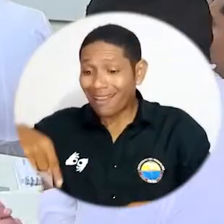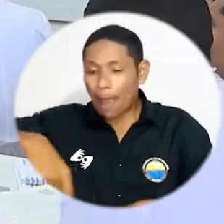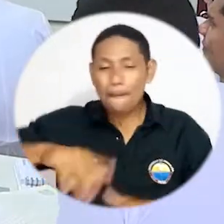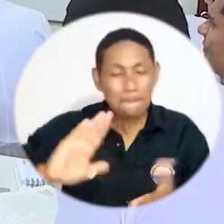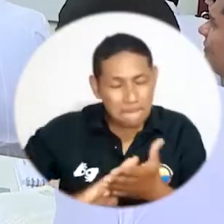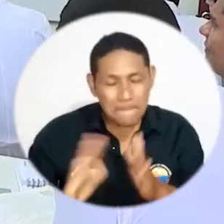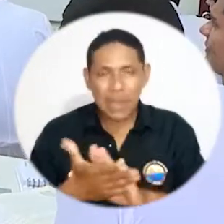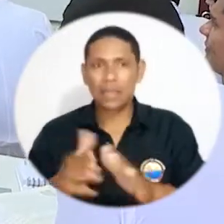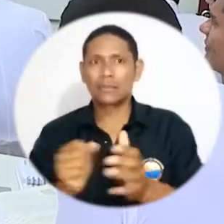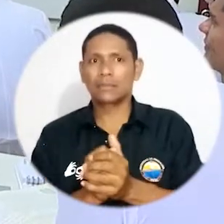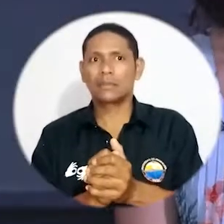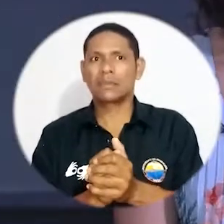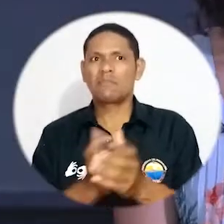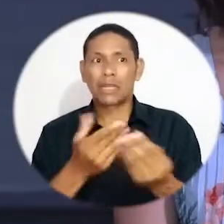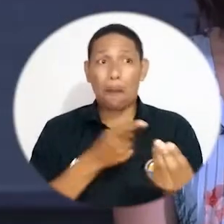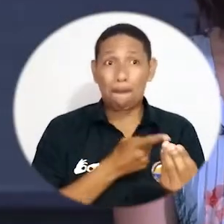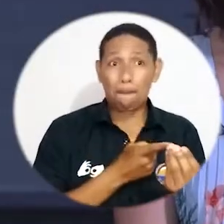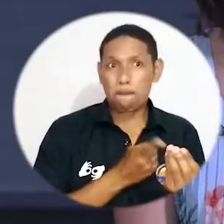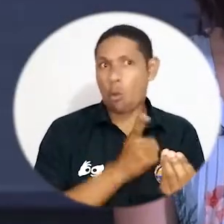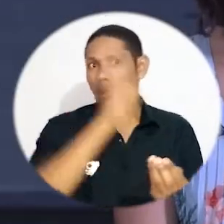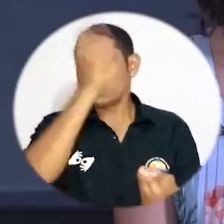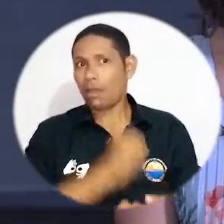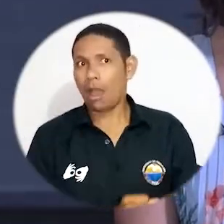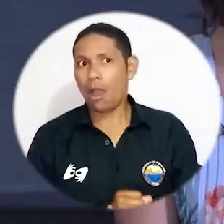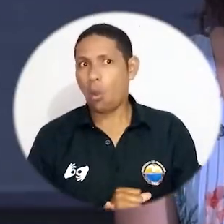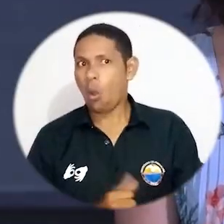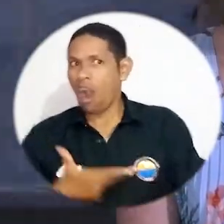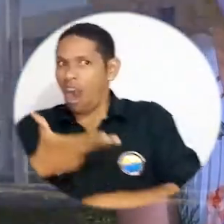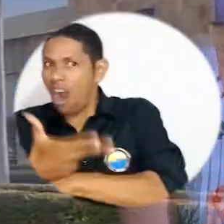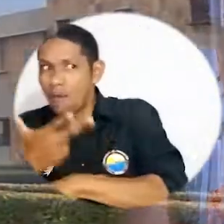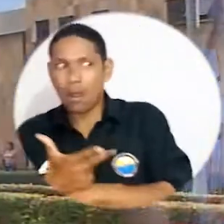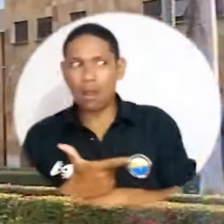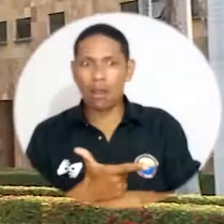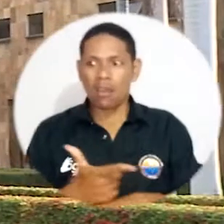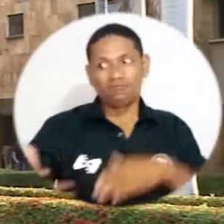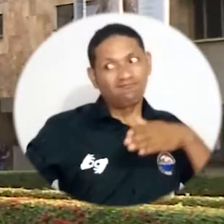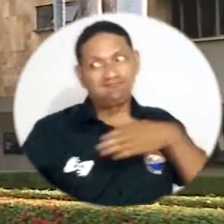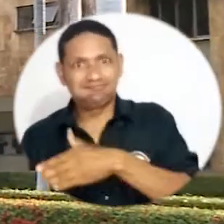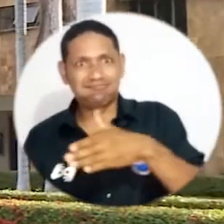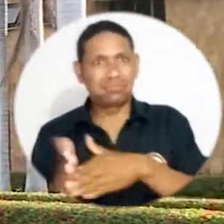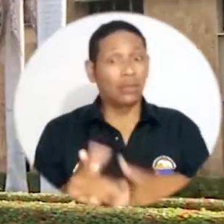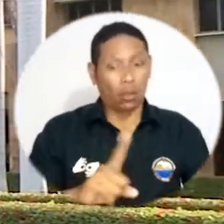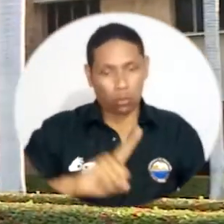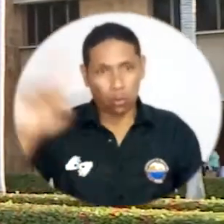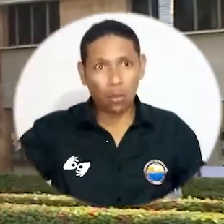tenemos que ser escenarios de paz. Nunca más las armas y la política pueden ir de la mano en nombre de ninguna ideología.